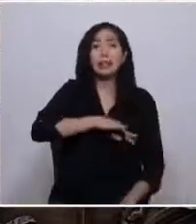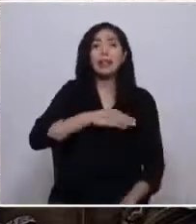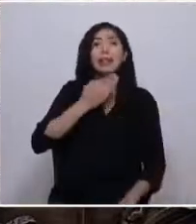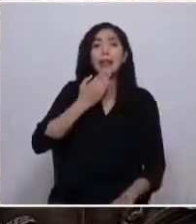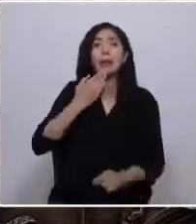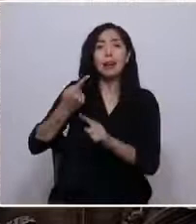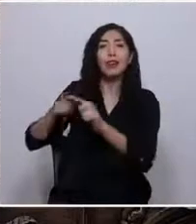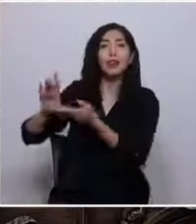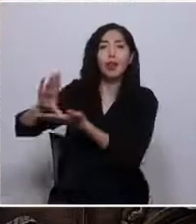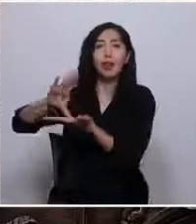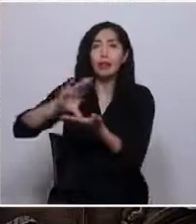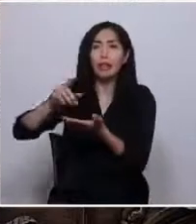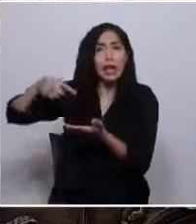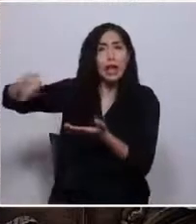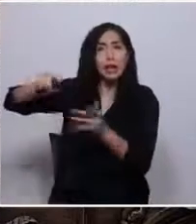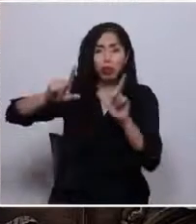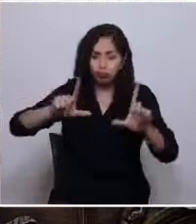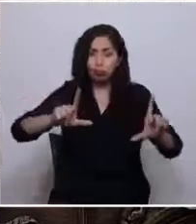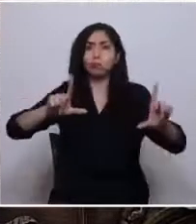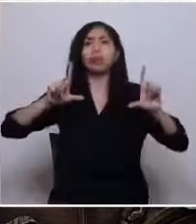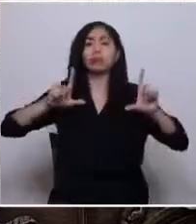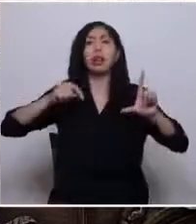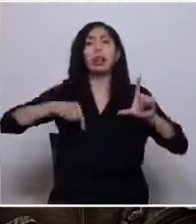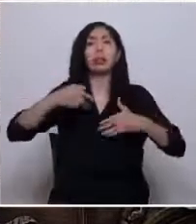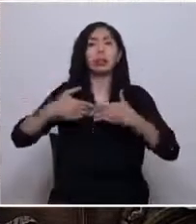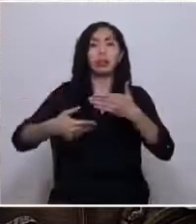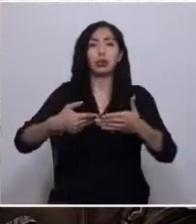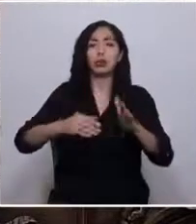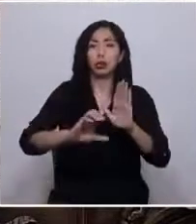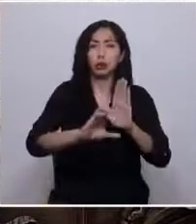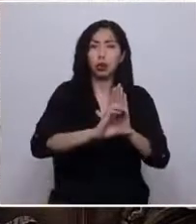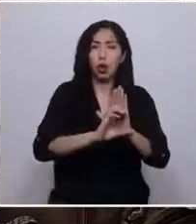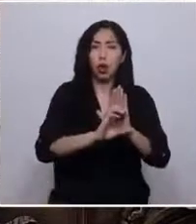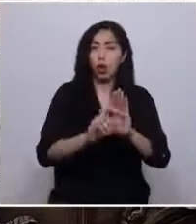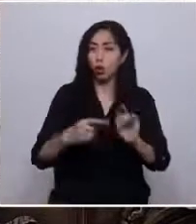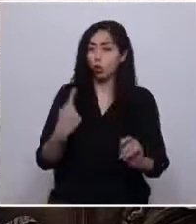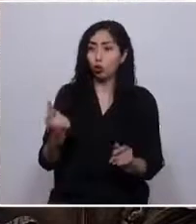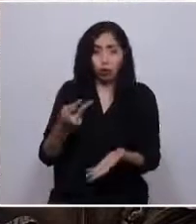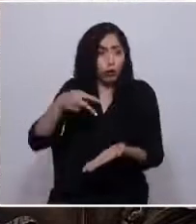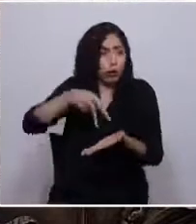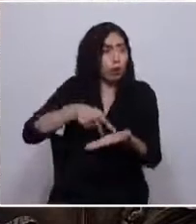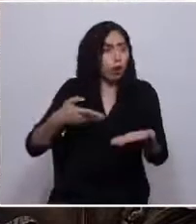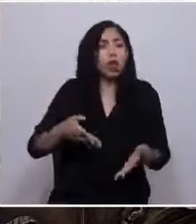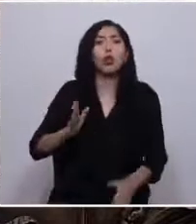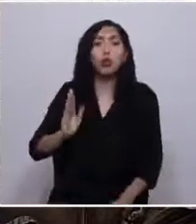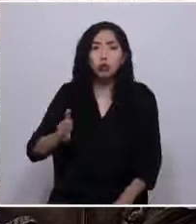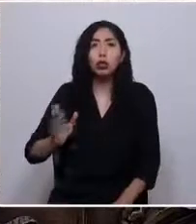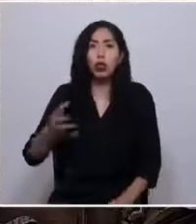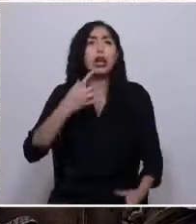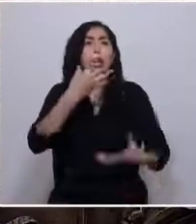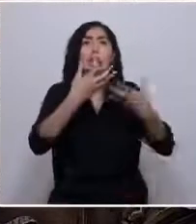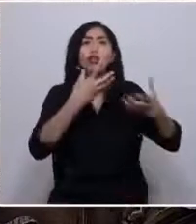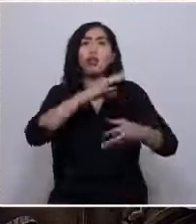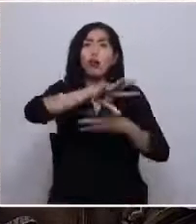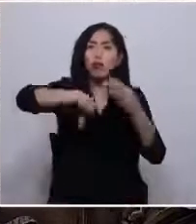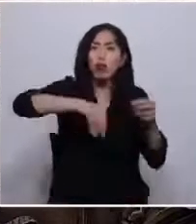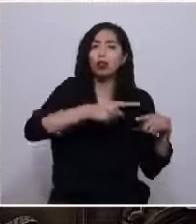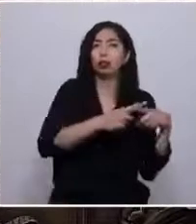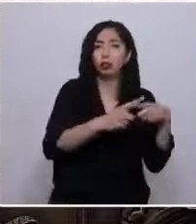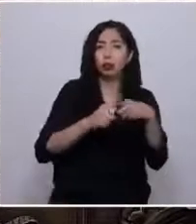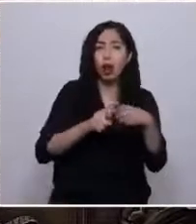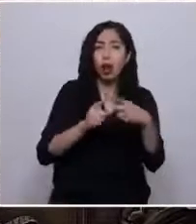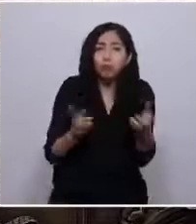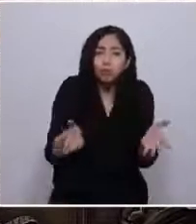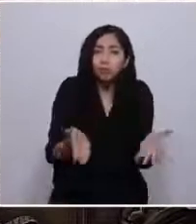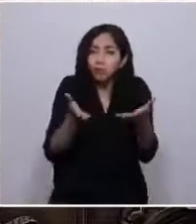protagonistas de este proceso constituyente. Hemos venido a continuar el grito de la revuelta social, a empujar con fuerza